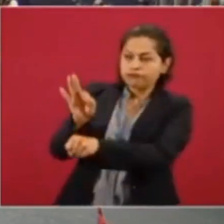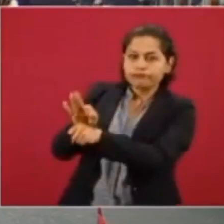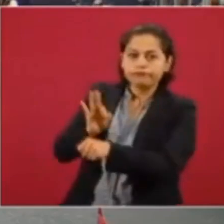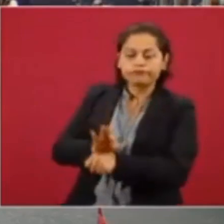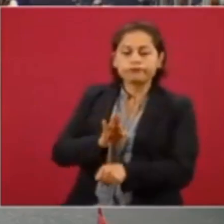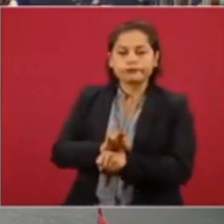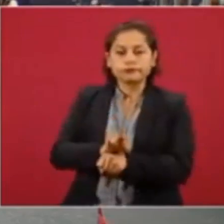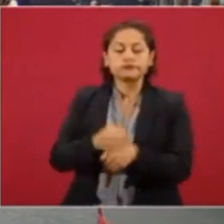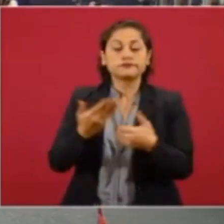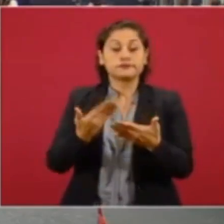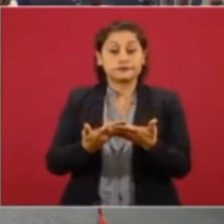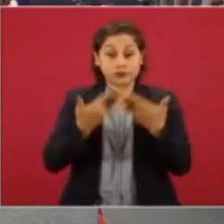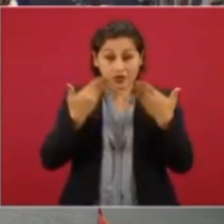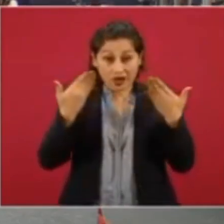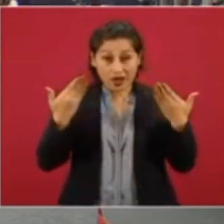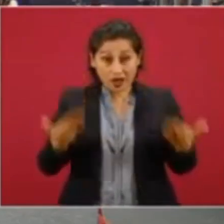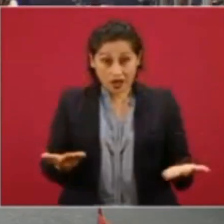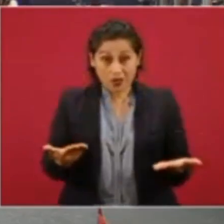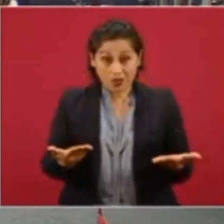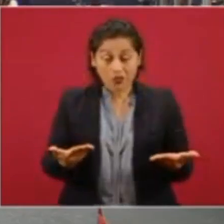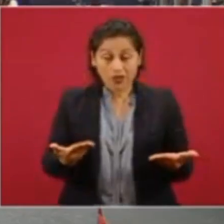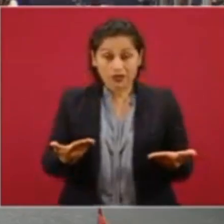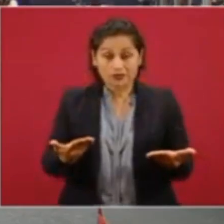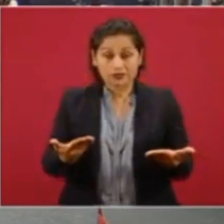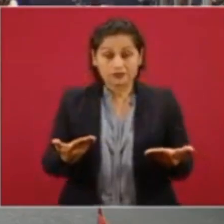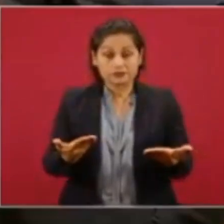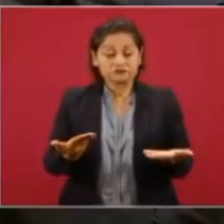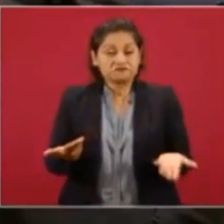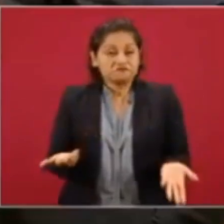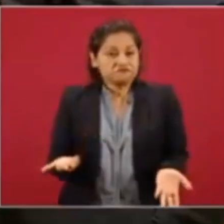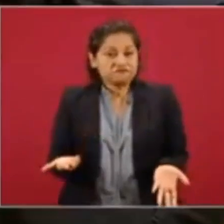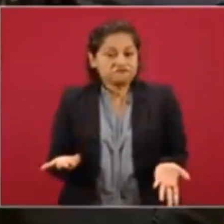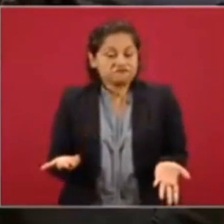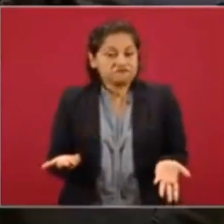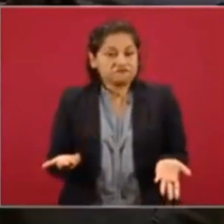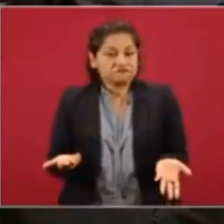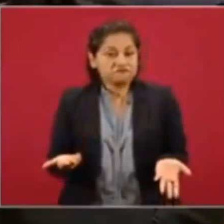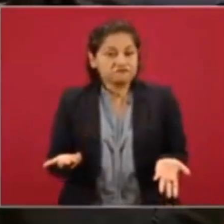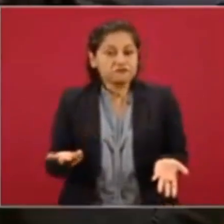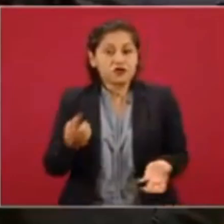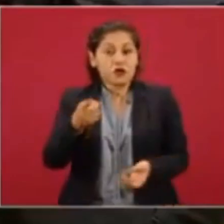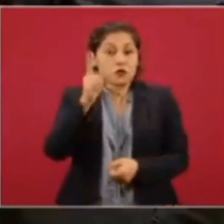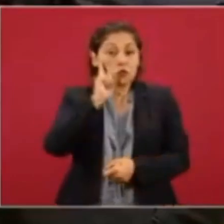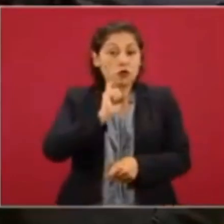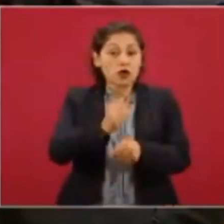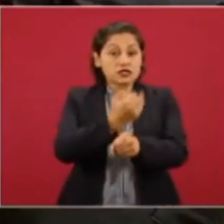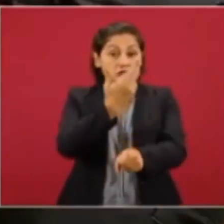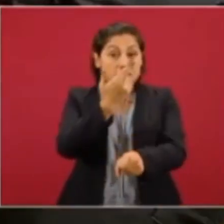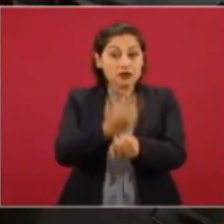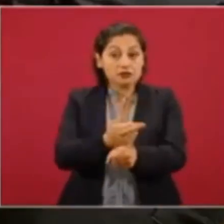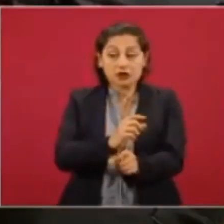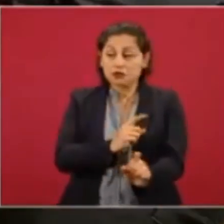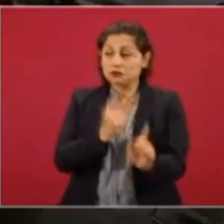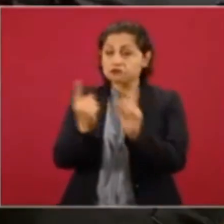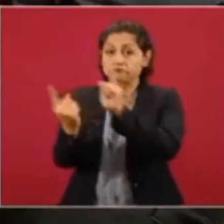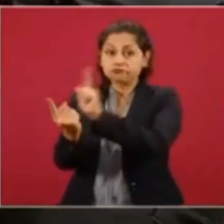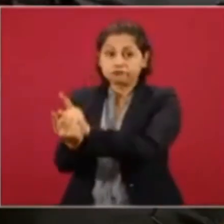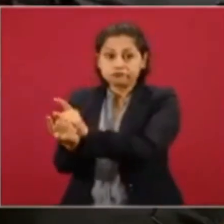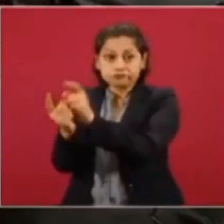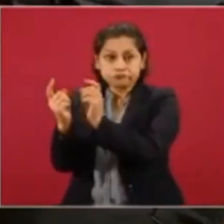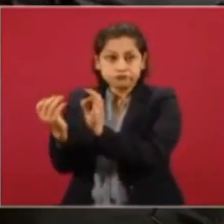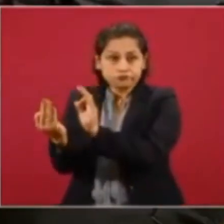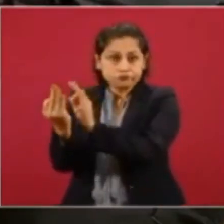pues ni siquiera ha existido el acercamiento de la secretaria de Gobernación hacia la